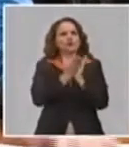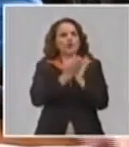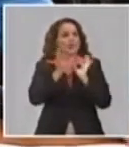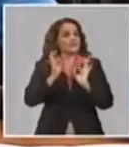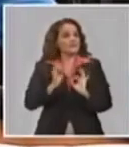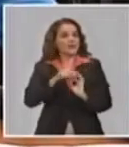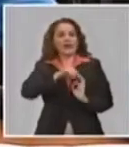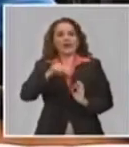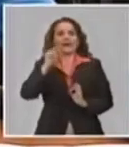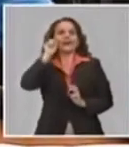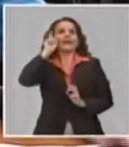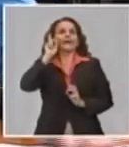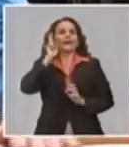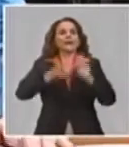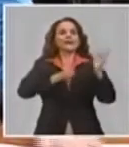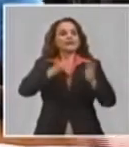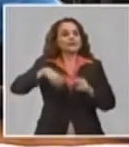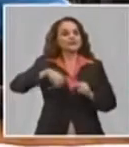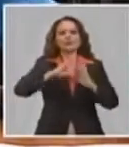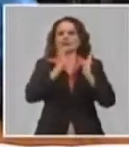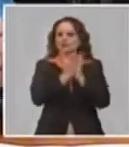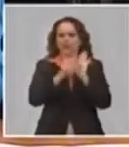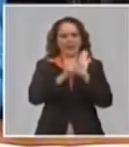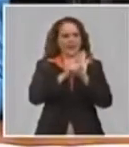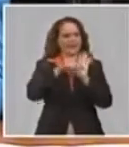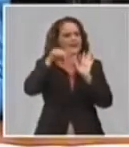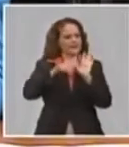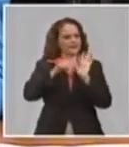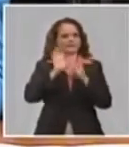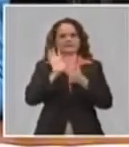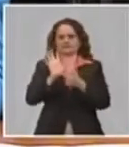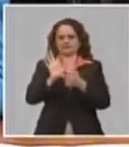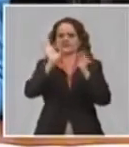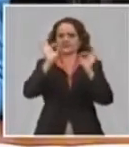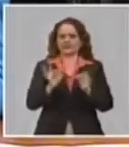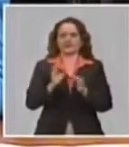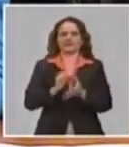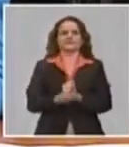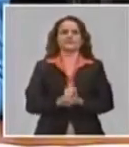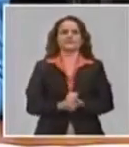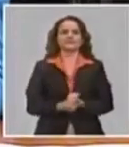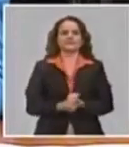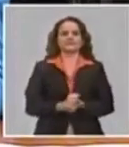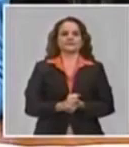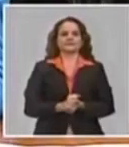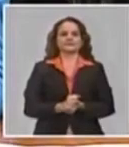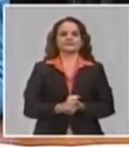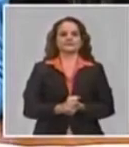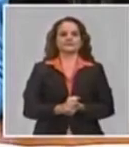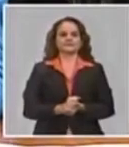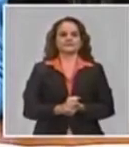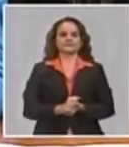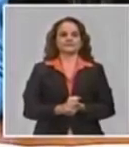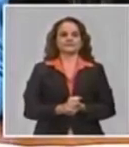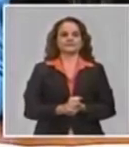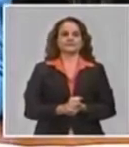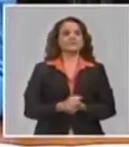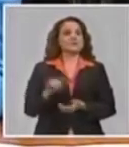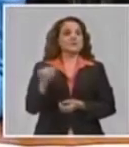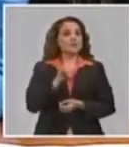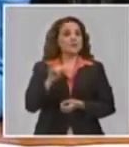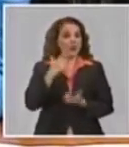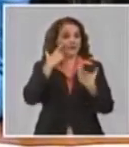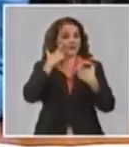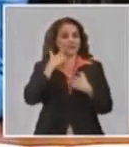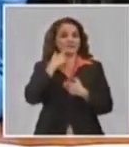decisiones estarán respaldadas están respaldadas jurídicamente aquí también resaltar un pago adicional que se aprobó